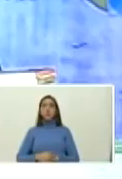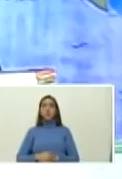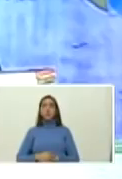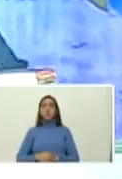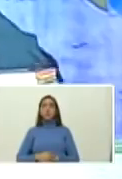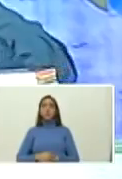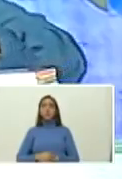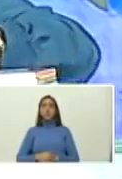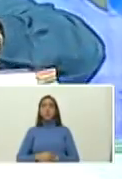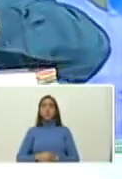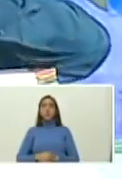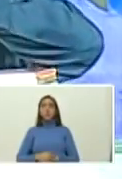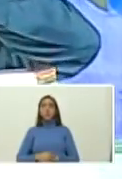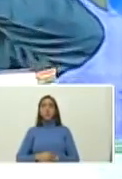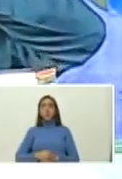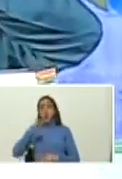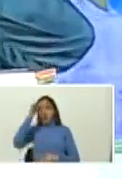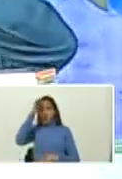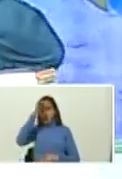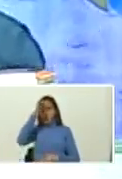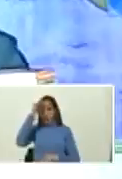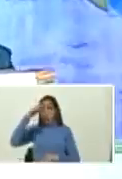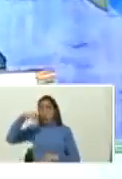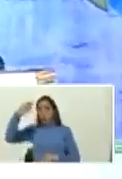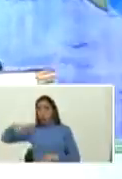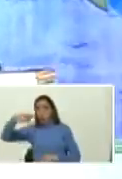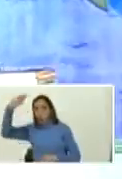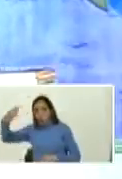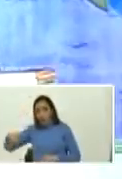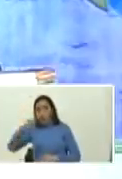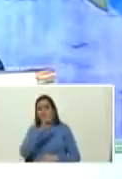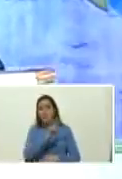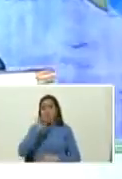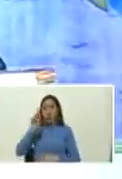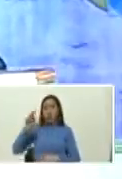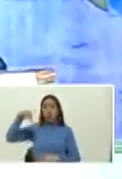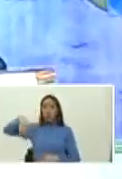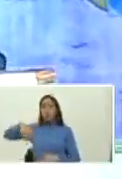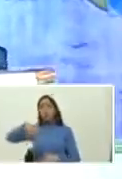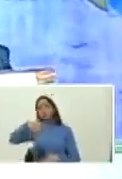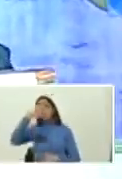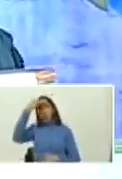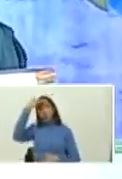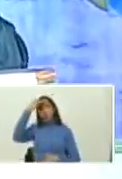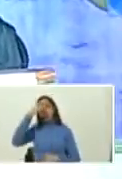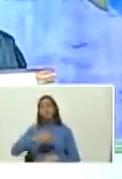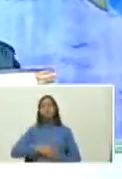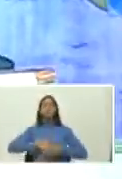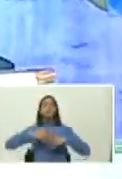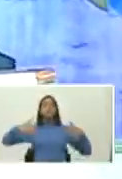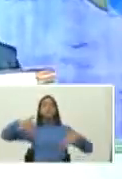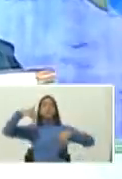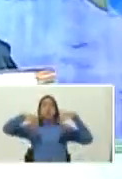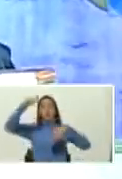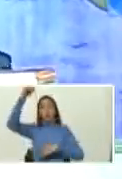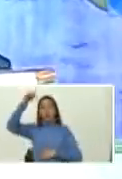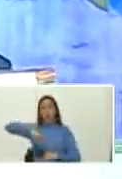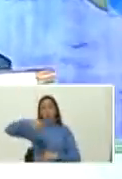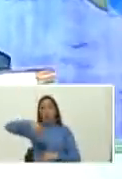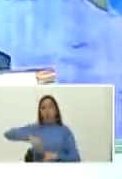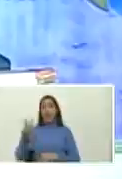y el domingo inmediato 21 de noviembre mega elecciones